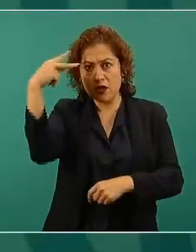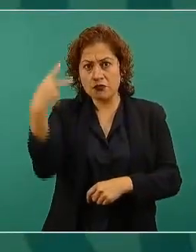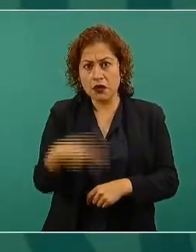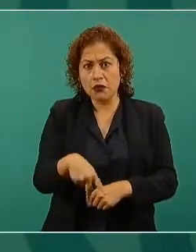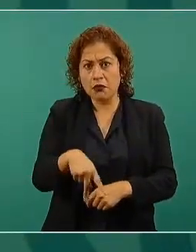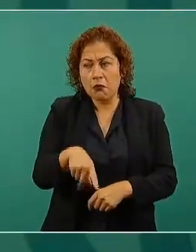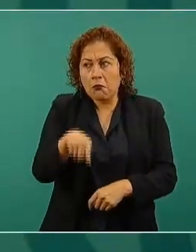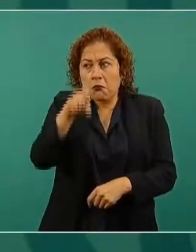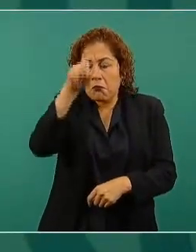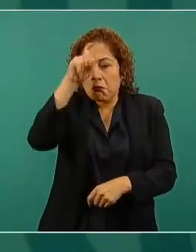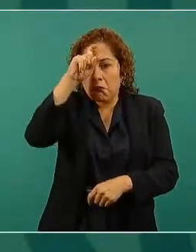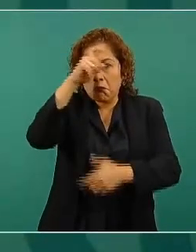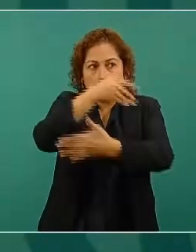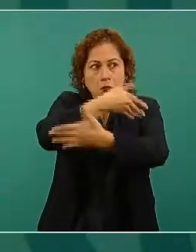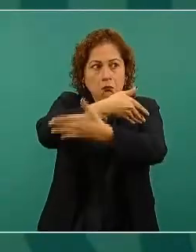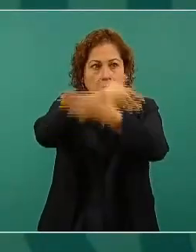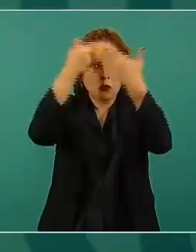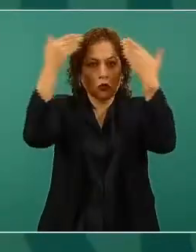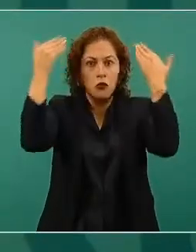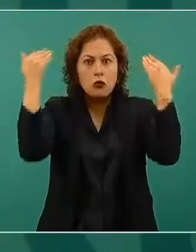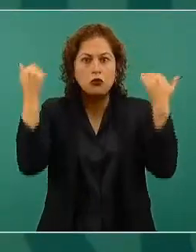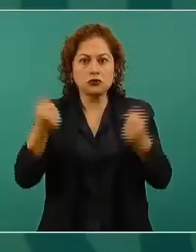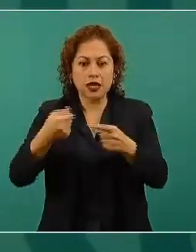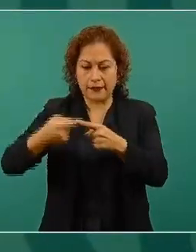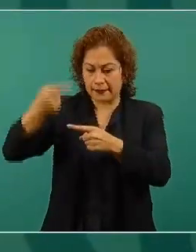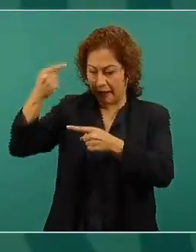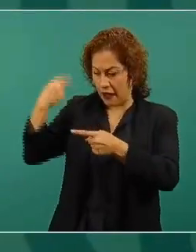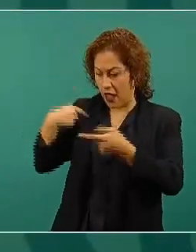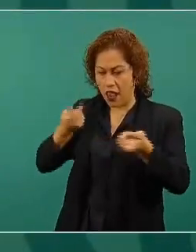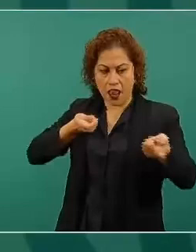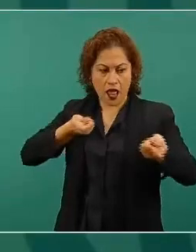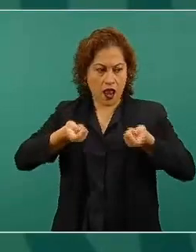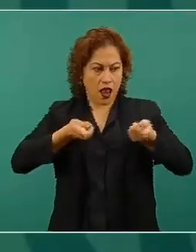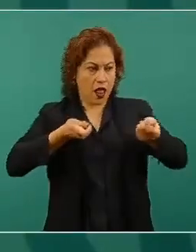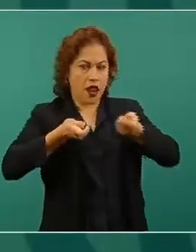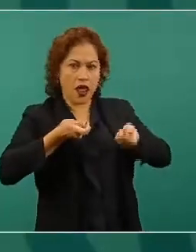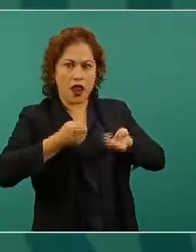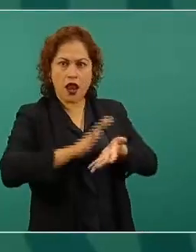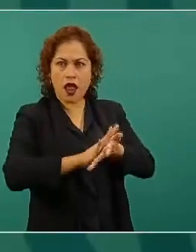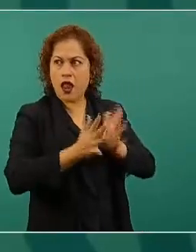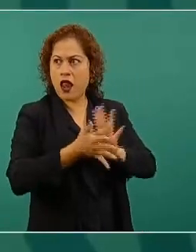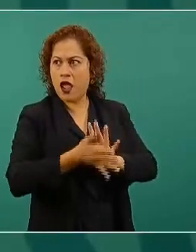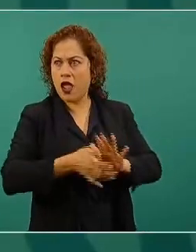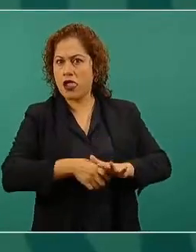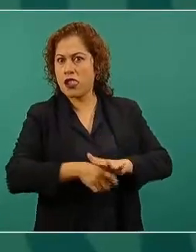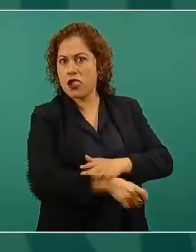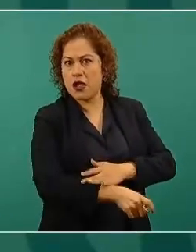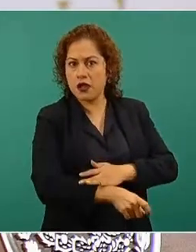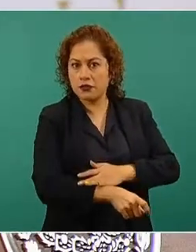de todos estos enjuagues desconocía muchas cosas